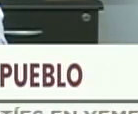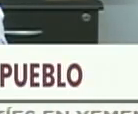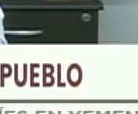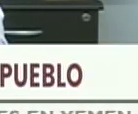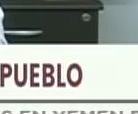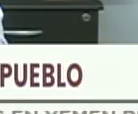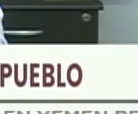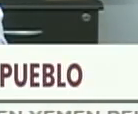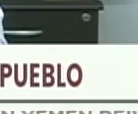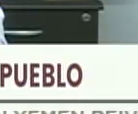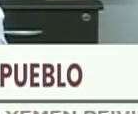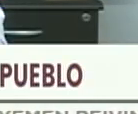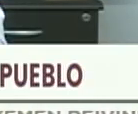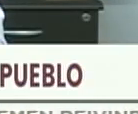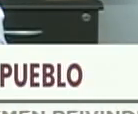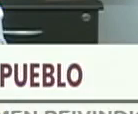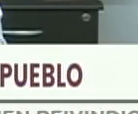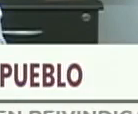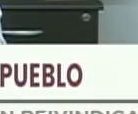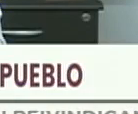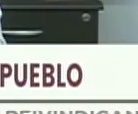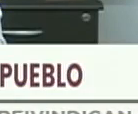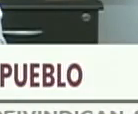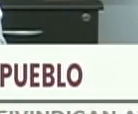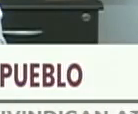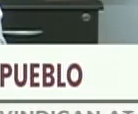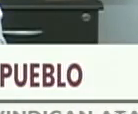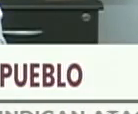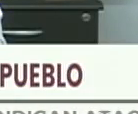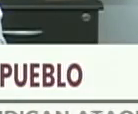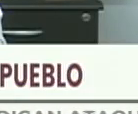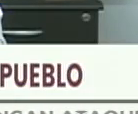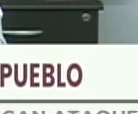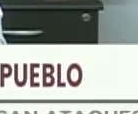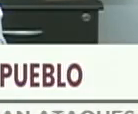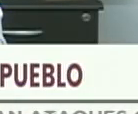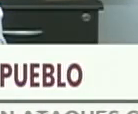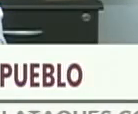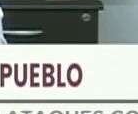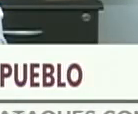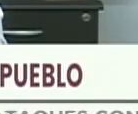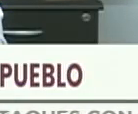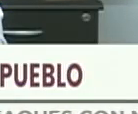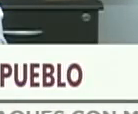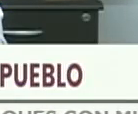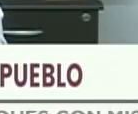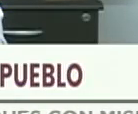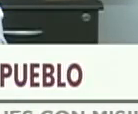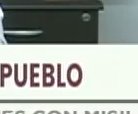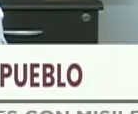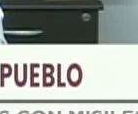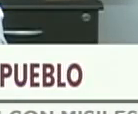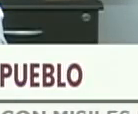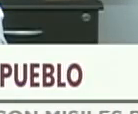doña esposa, mi saludo. Cilia también tiene su tapabocas. Estamos aquí en la casa,